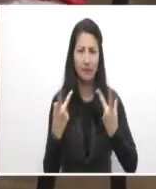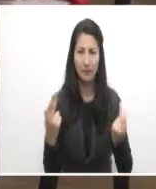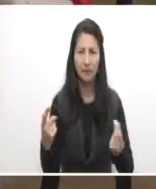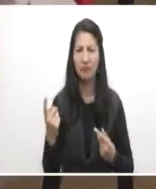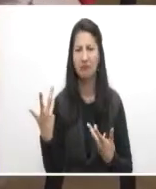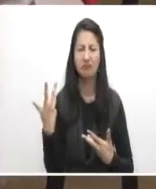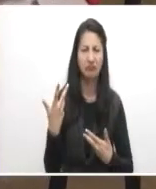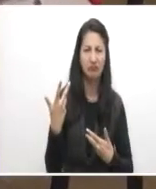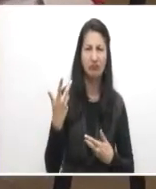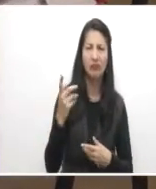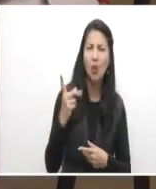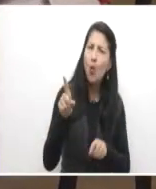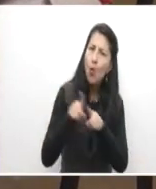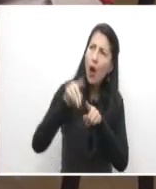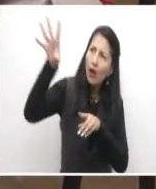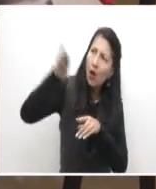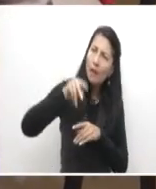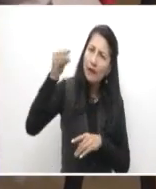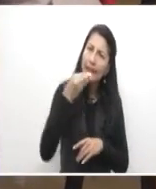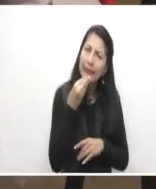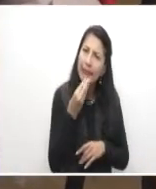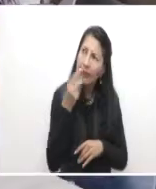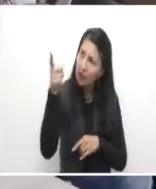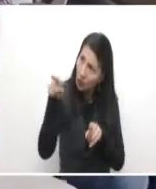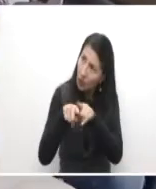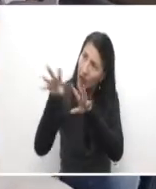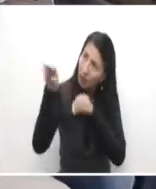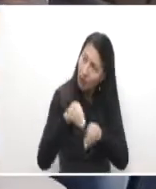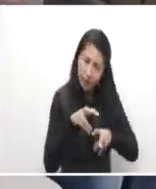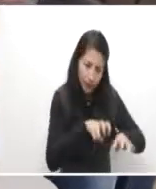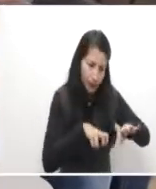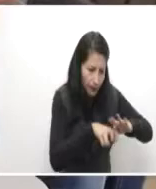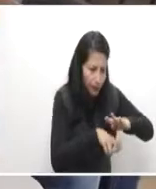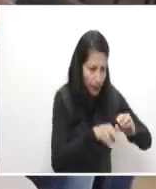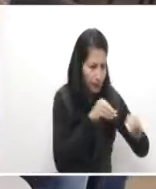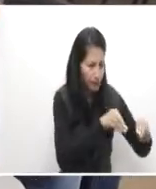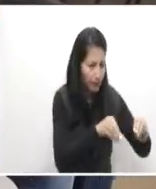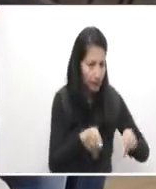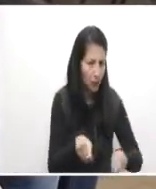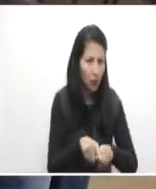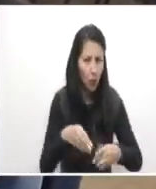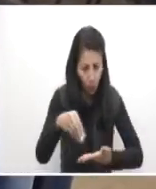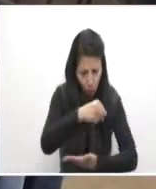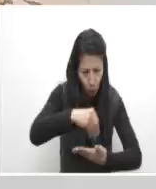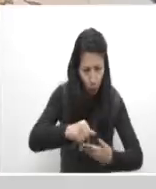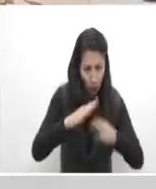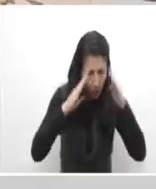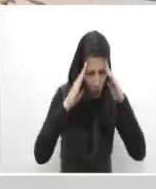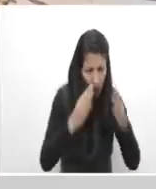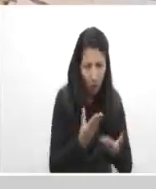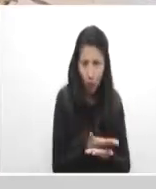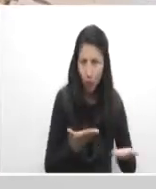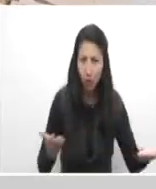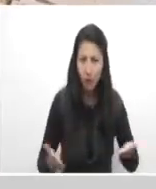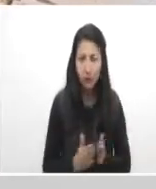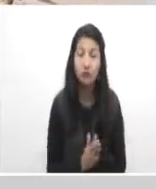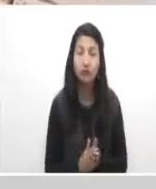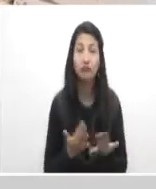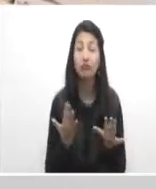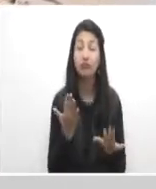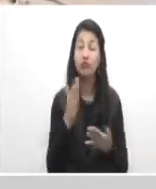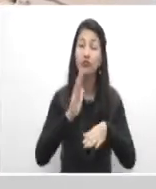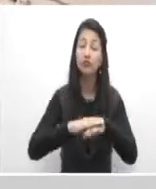visitas a campo para analizar las propiedades y potencialidades de los suelos. Hoy le damos gracias al SENA,